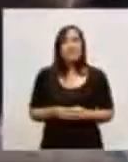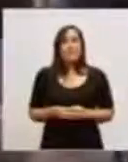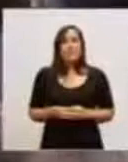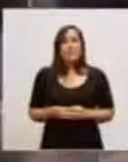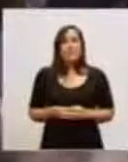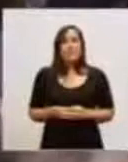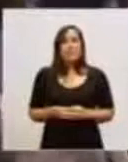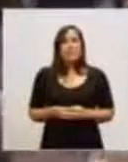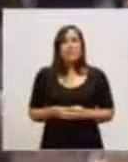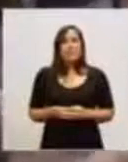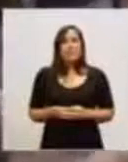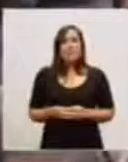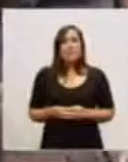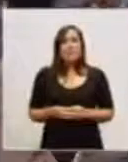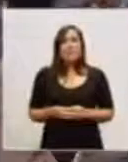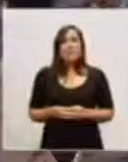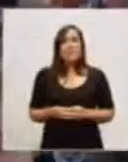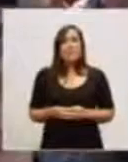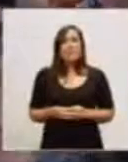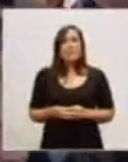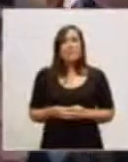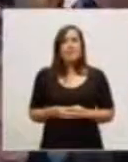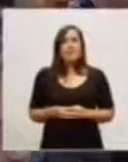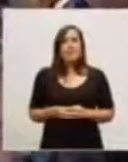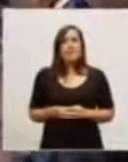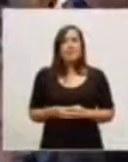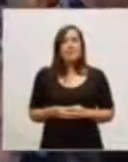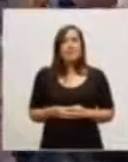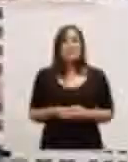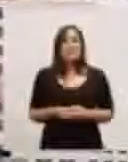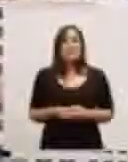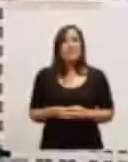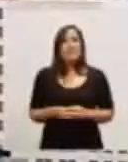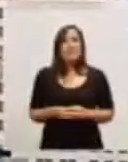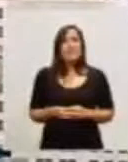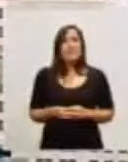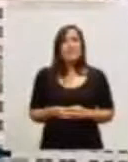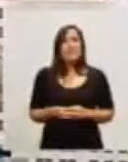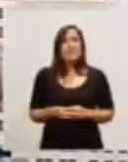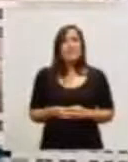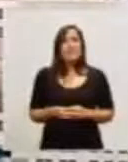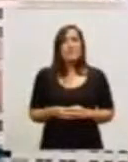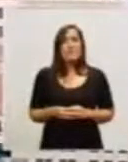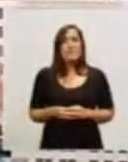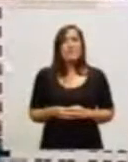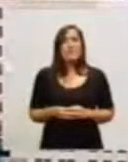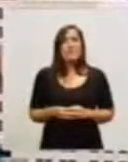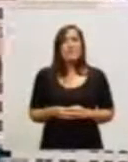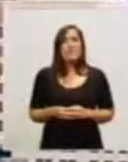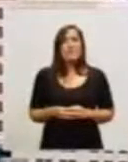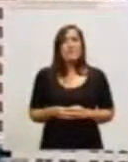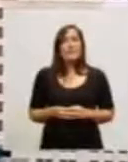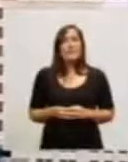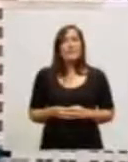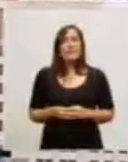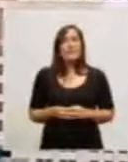no solamente los diarios, también los diarios,